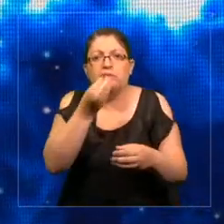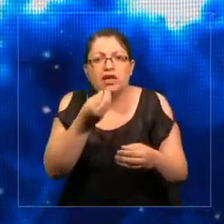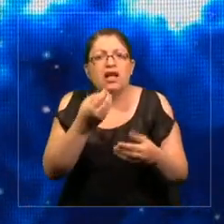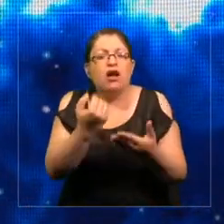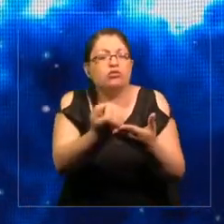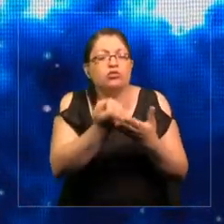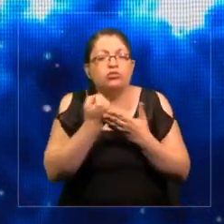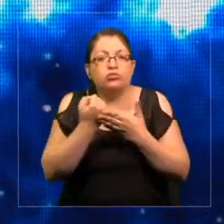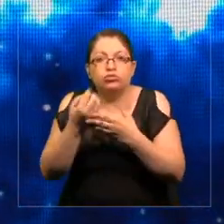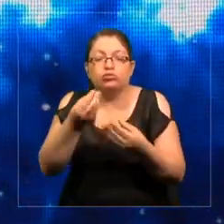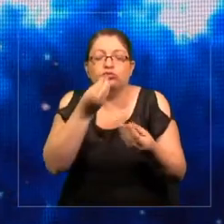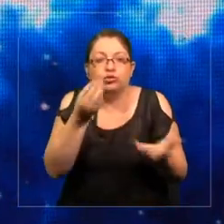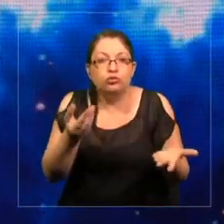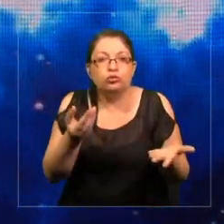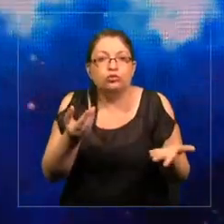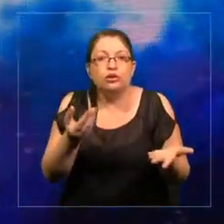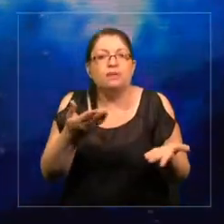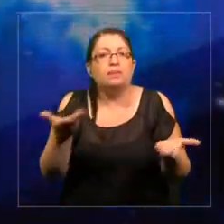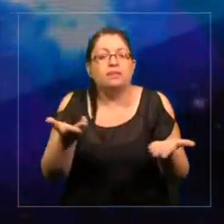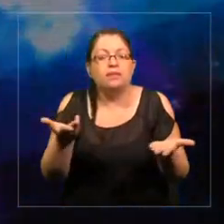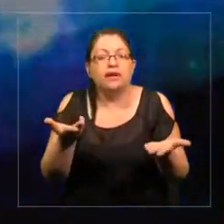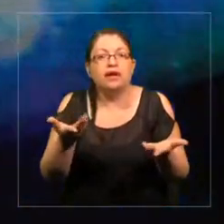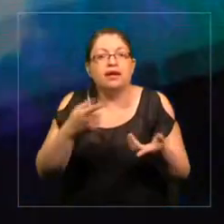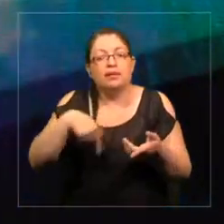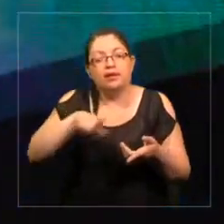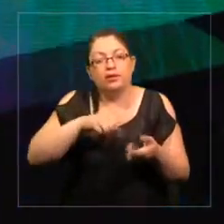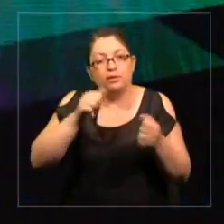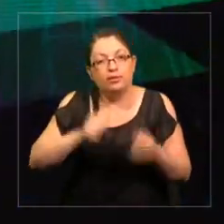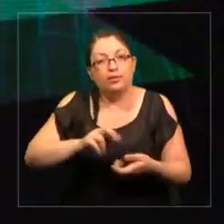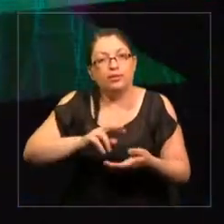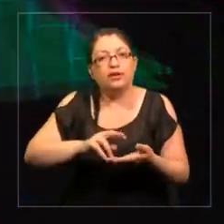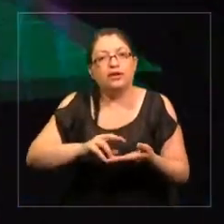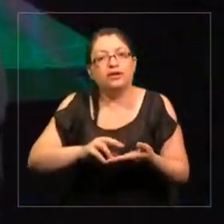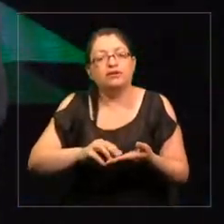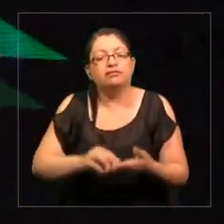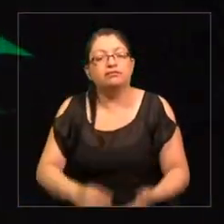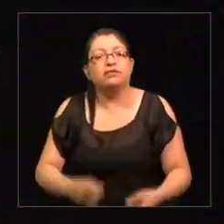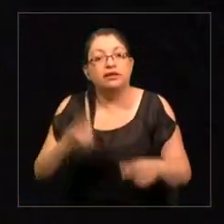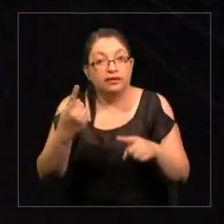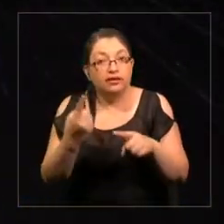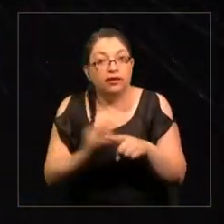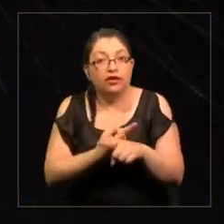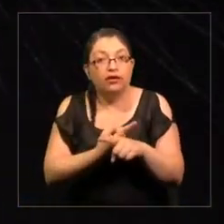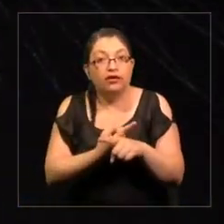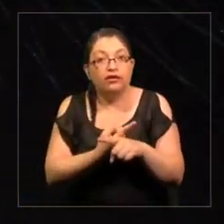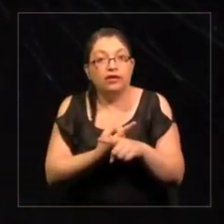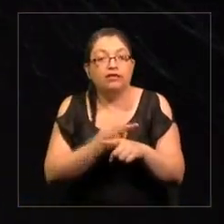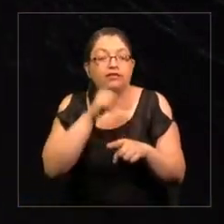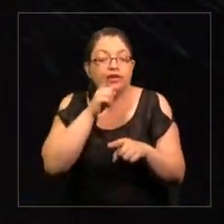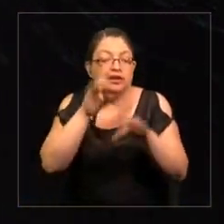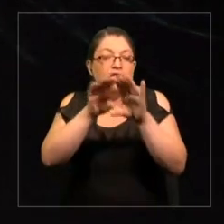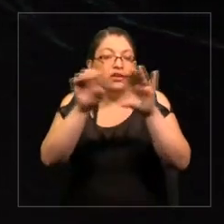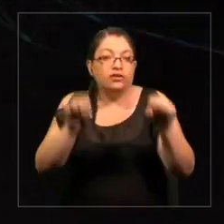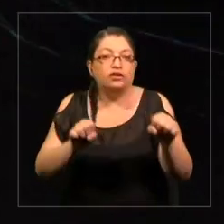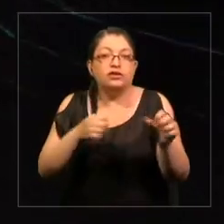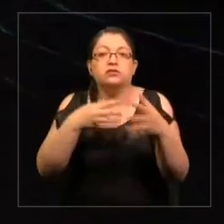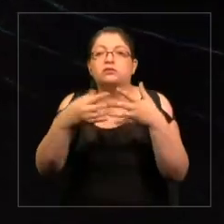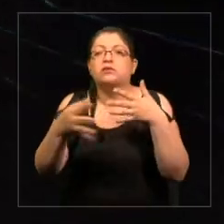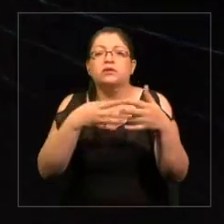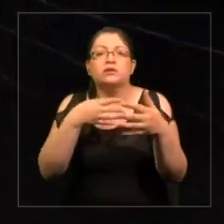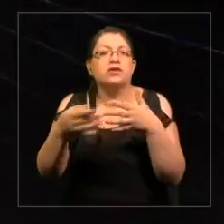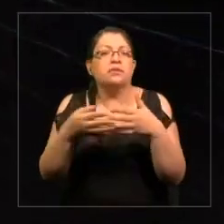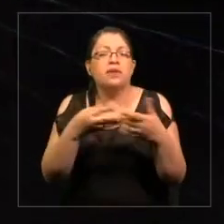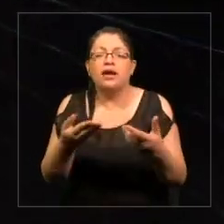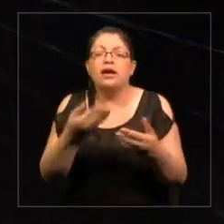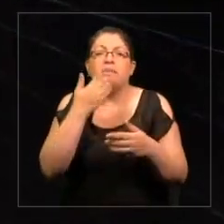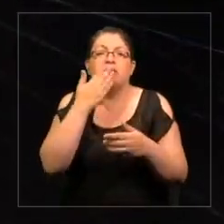nutran para poder restaurar los sistemas ecológicos que le dan soporte para mejorar